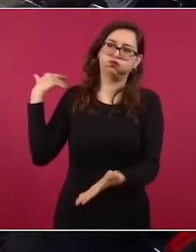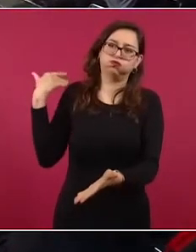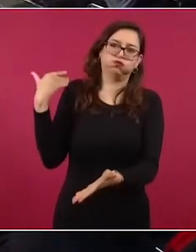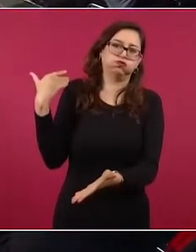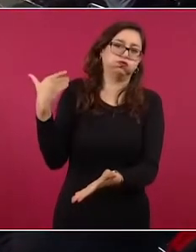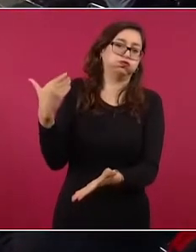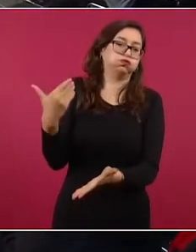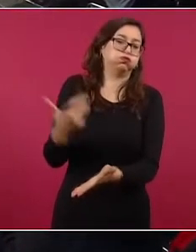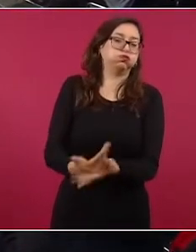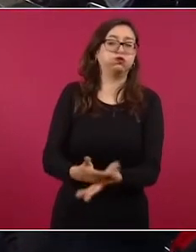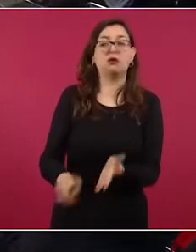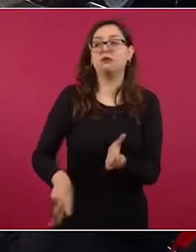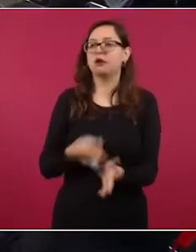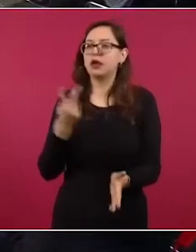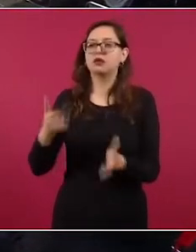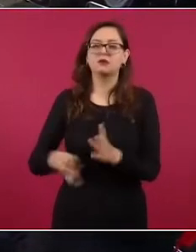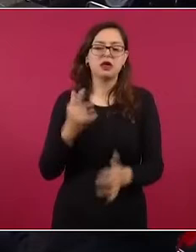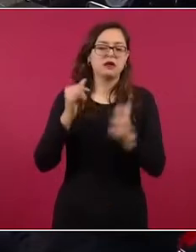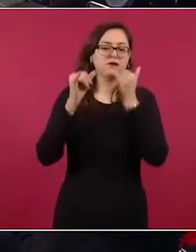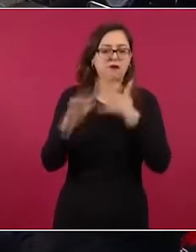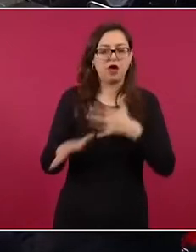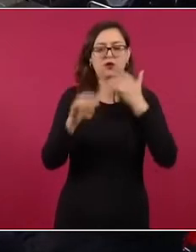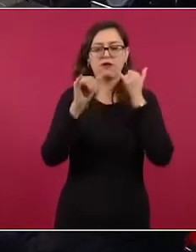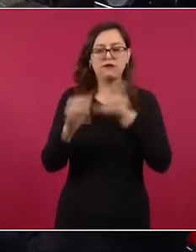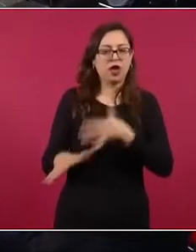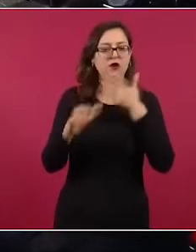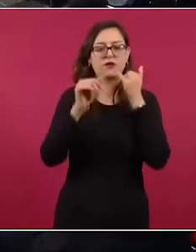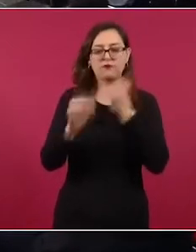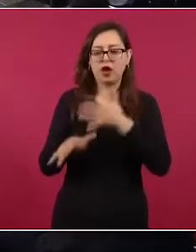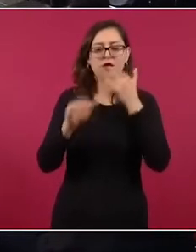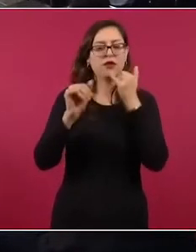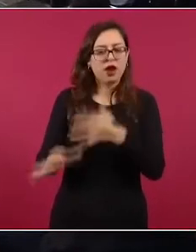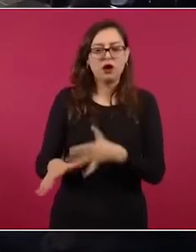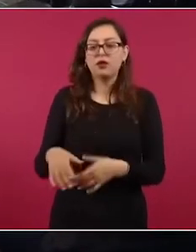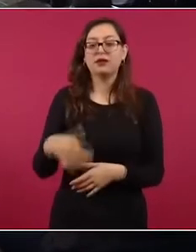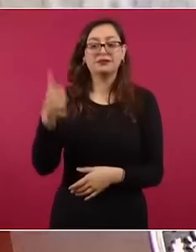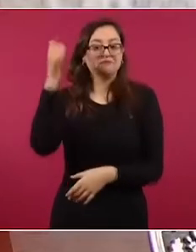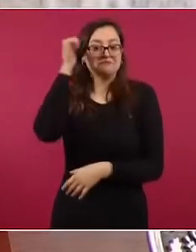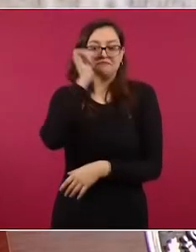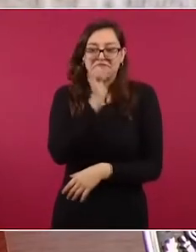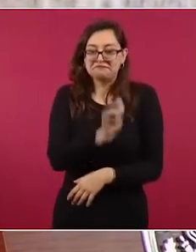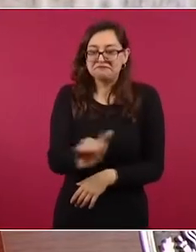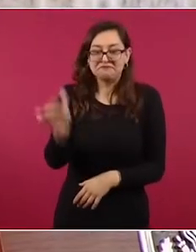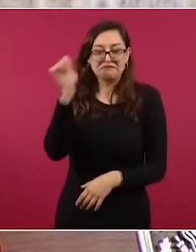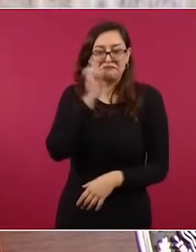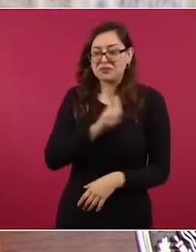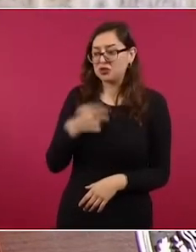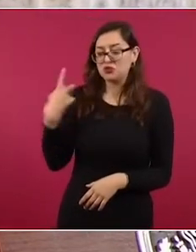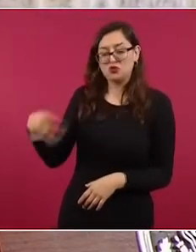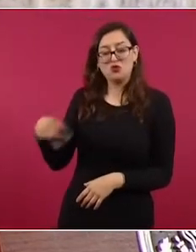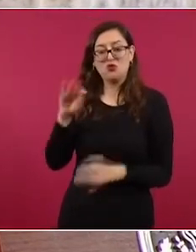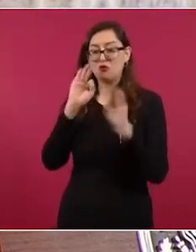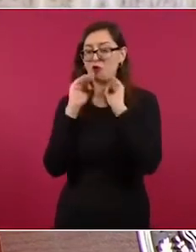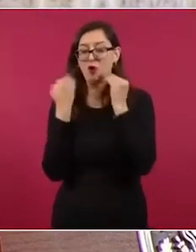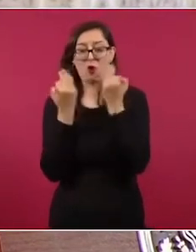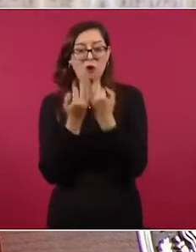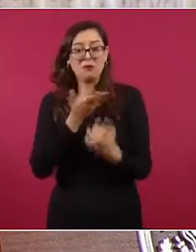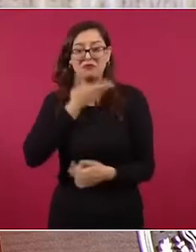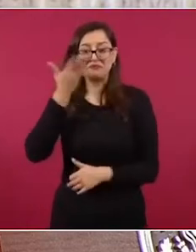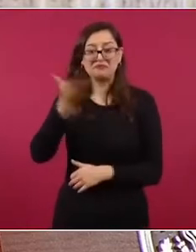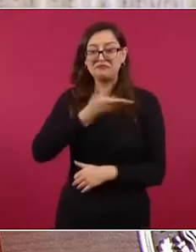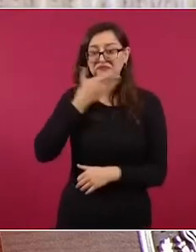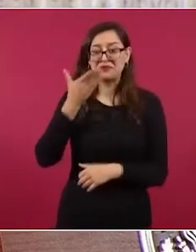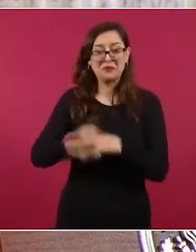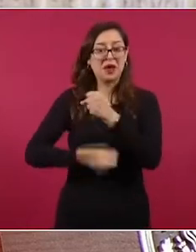diez, veinte fraudes, siempre, por décadas.